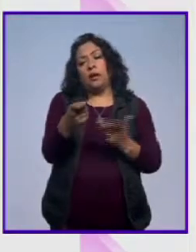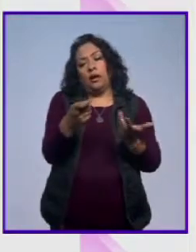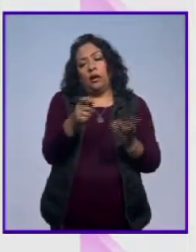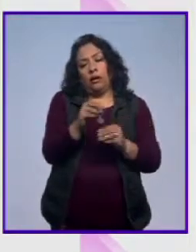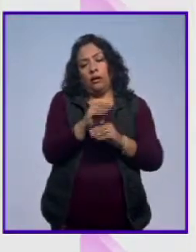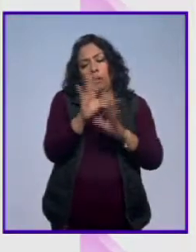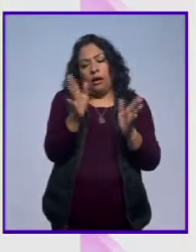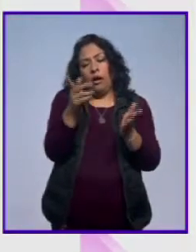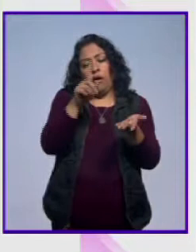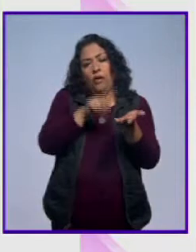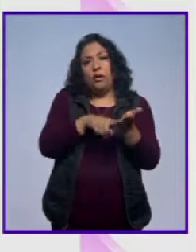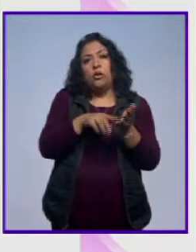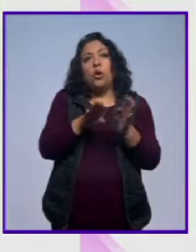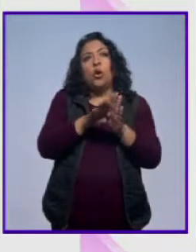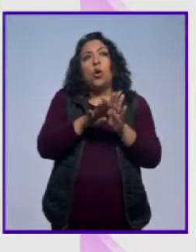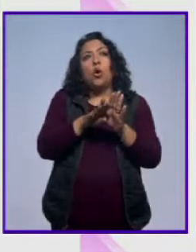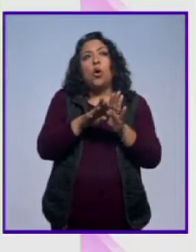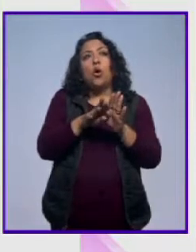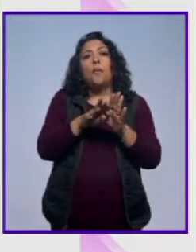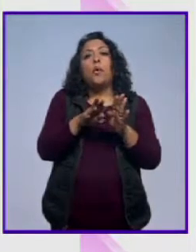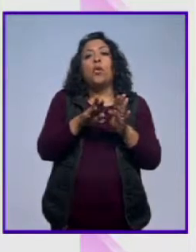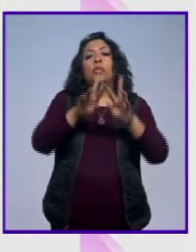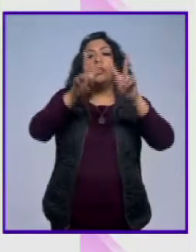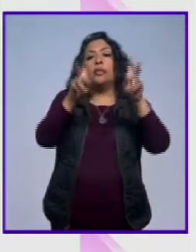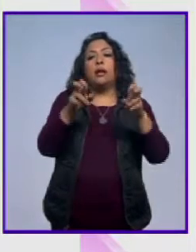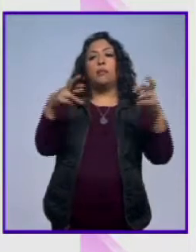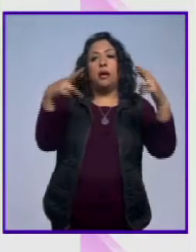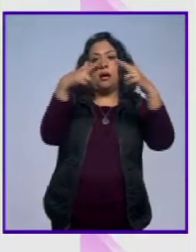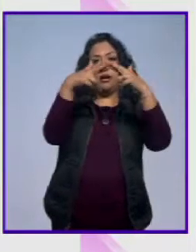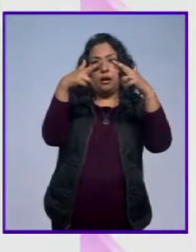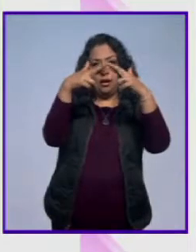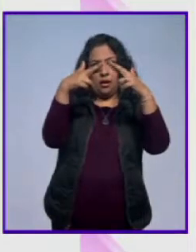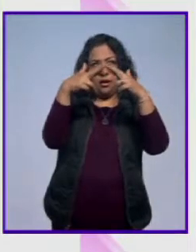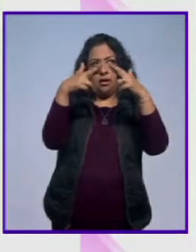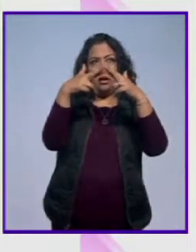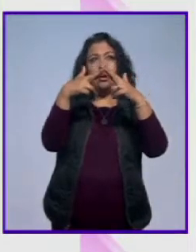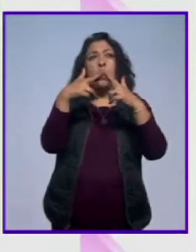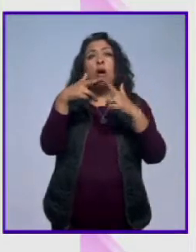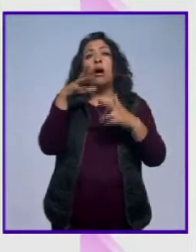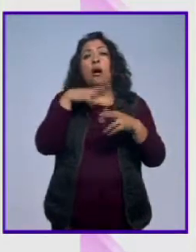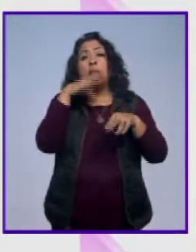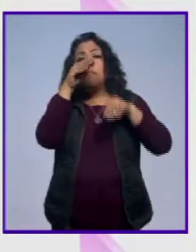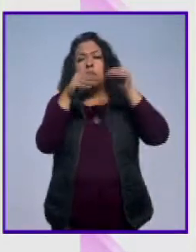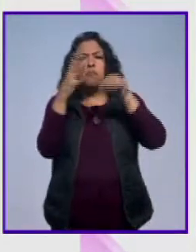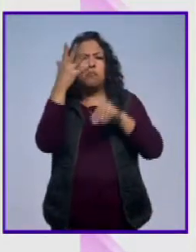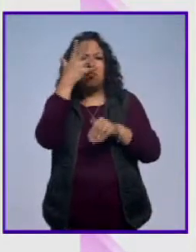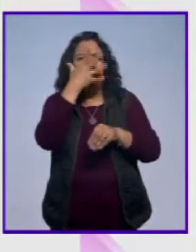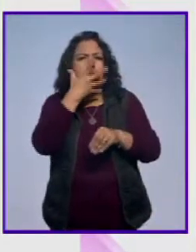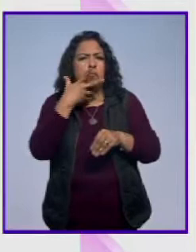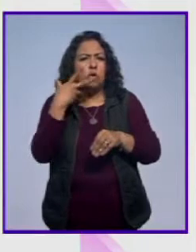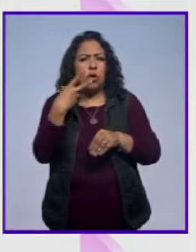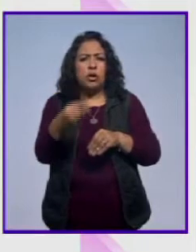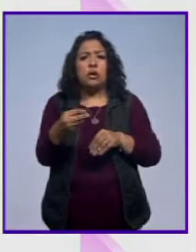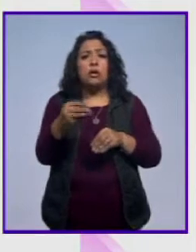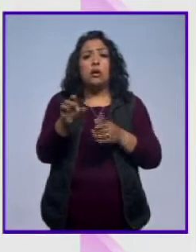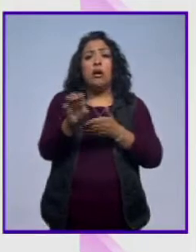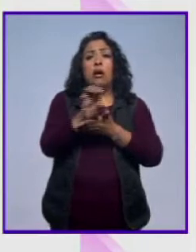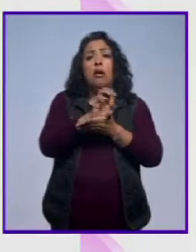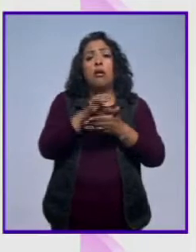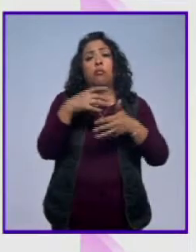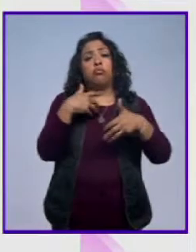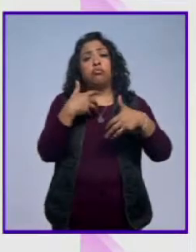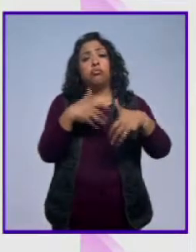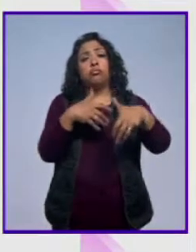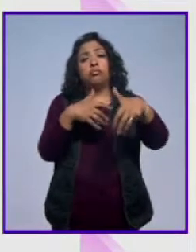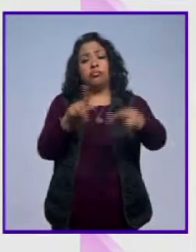supuesto, temas religiosos, frisos con gritescos excepcionales, una escena procesional